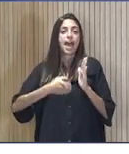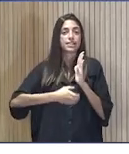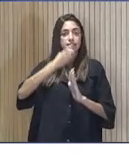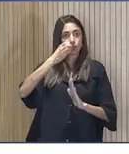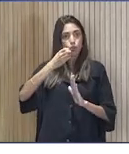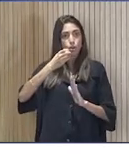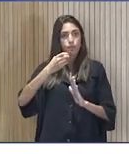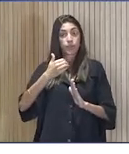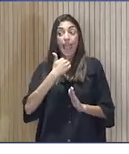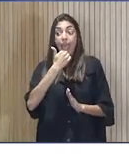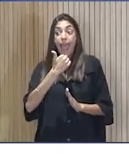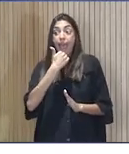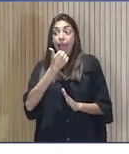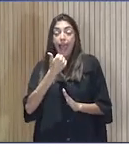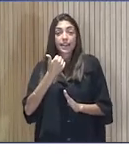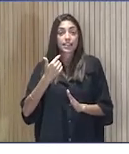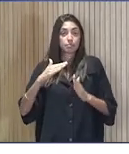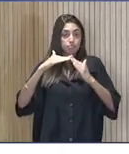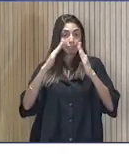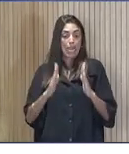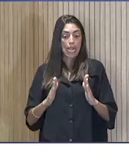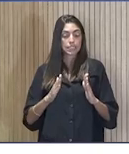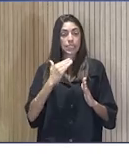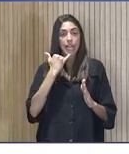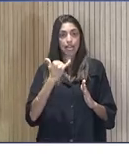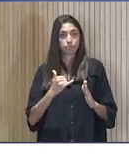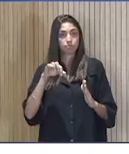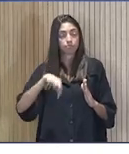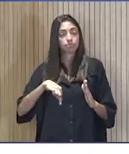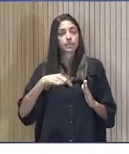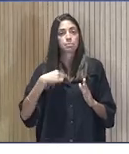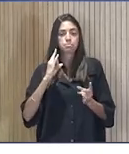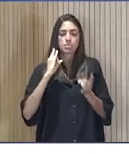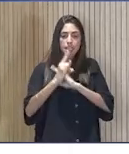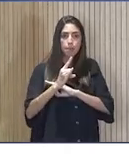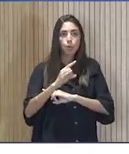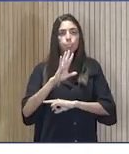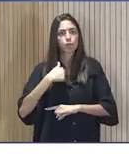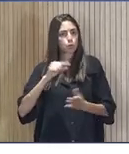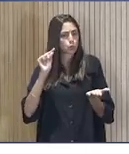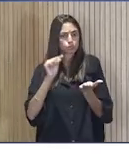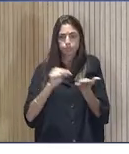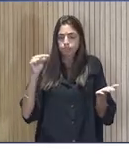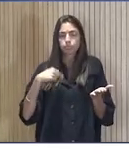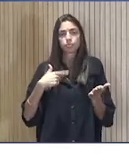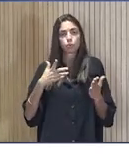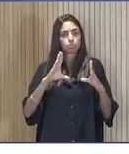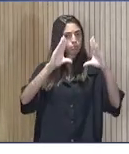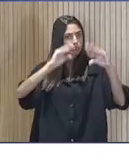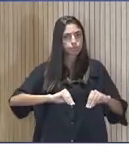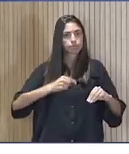Alguien de esta casa, que no voy a decir quién, me llamó por teléfono porque me había oído, pero al segundo, en cuanto colgué la conexión,